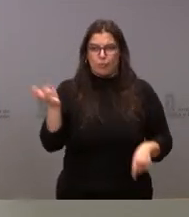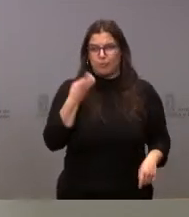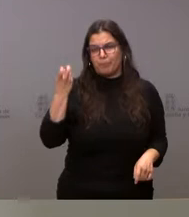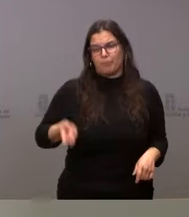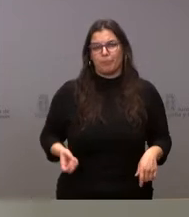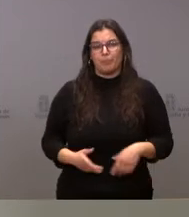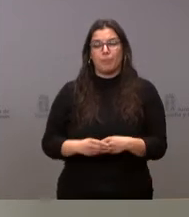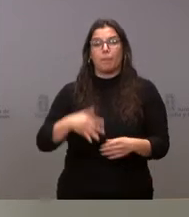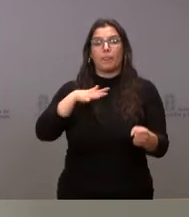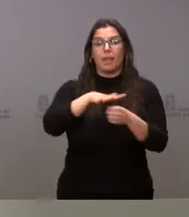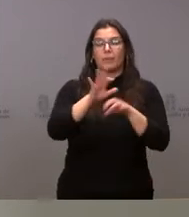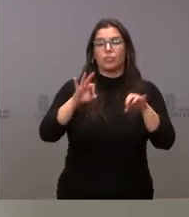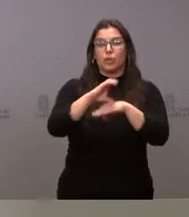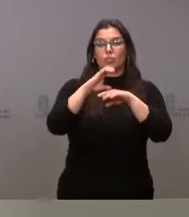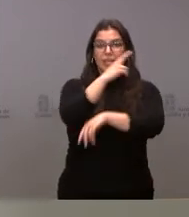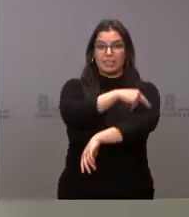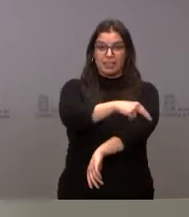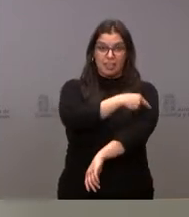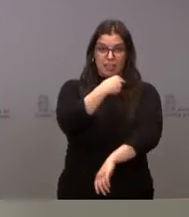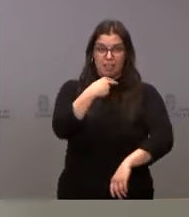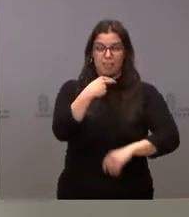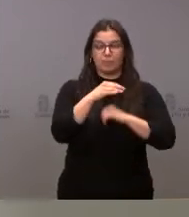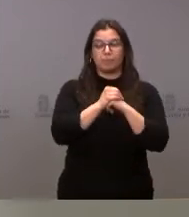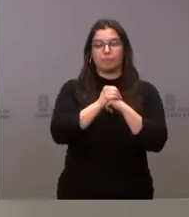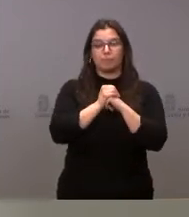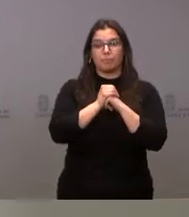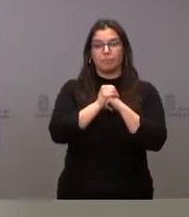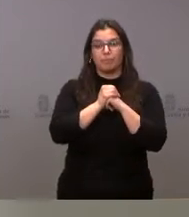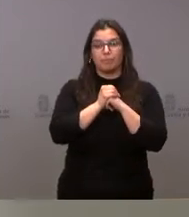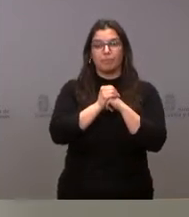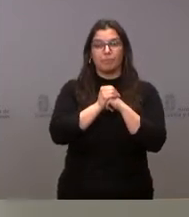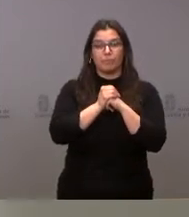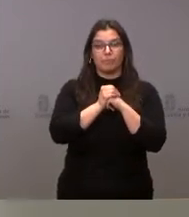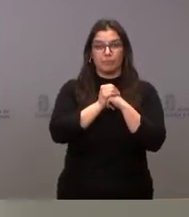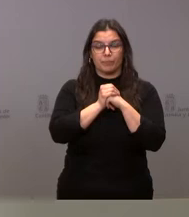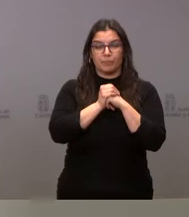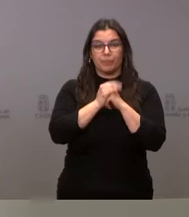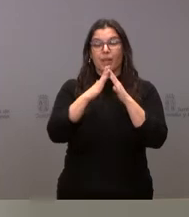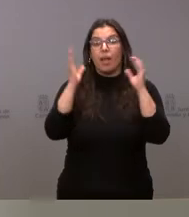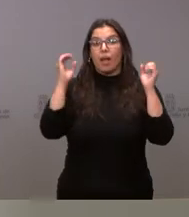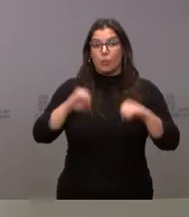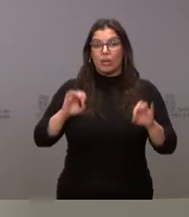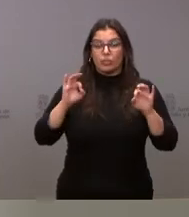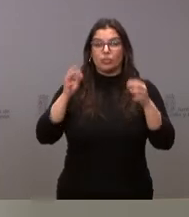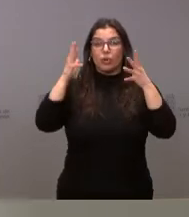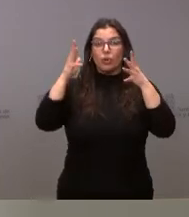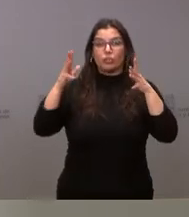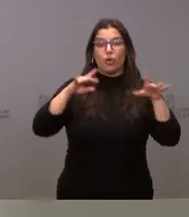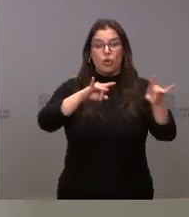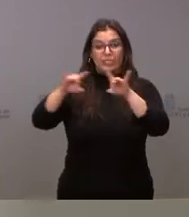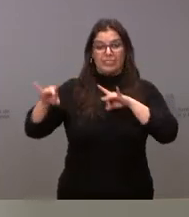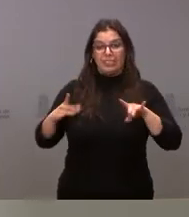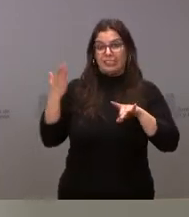En el ámbito de la Consejería de Sanidad se han adoptado los acuerdos del Consejo Interterritorial